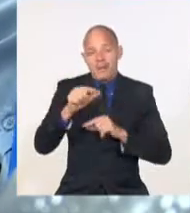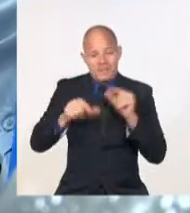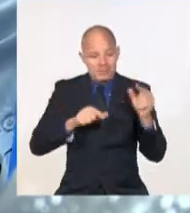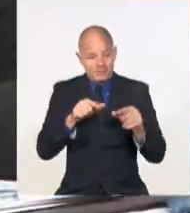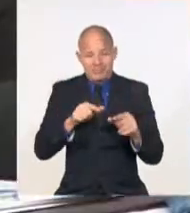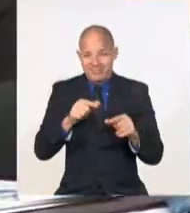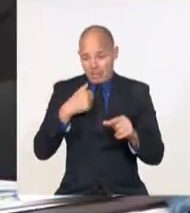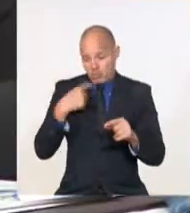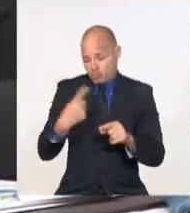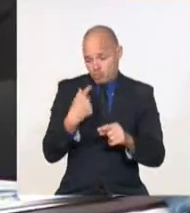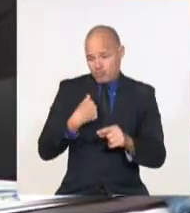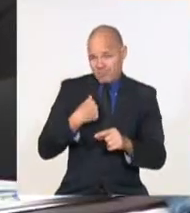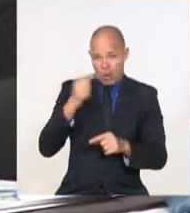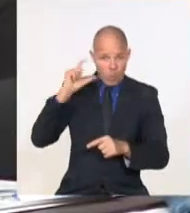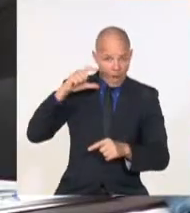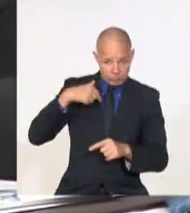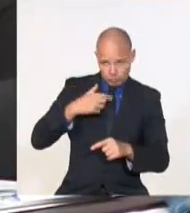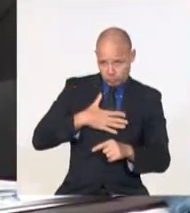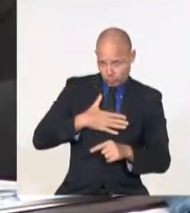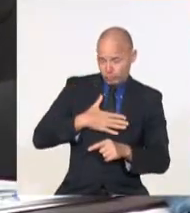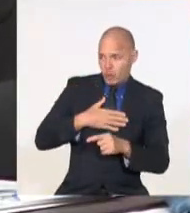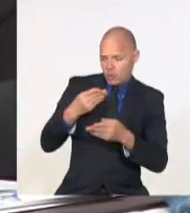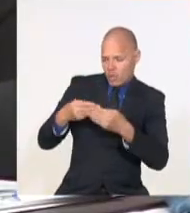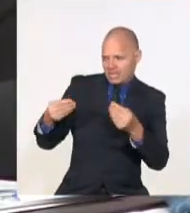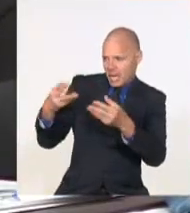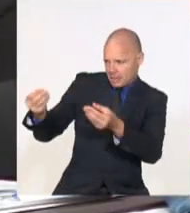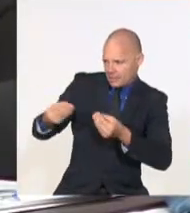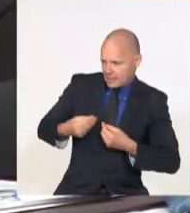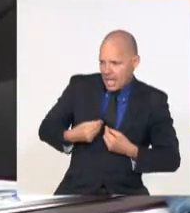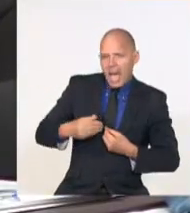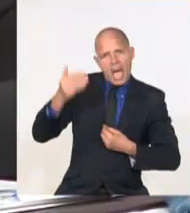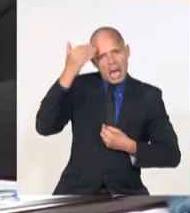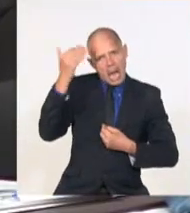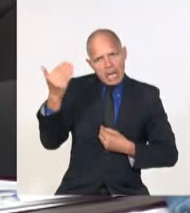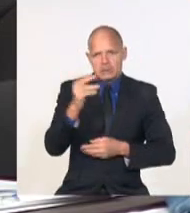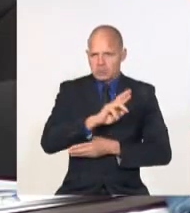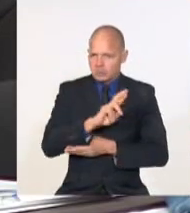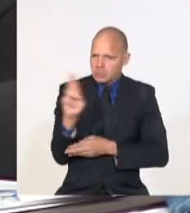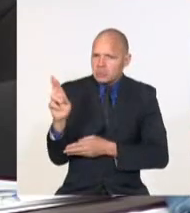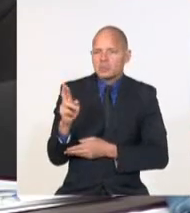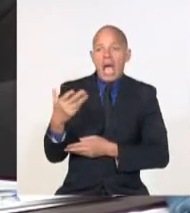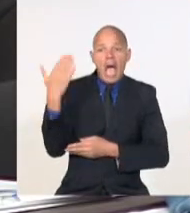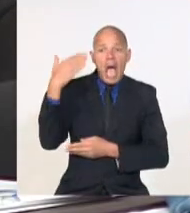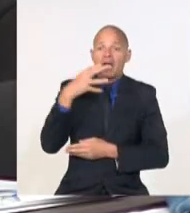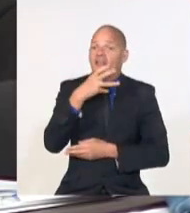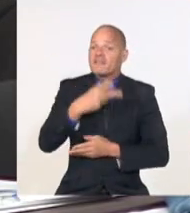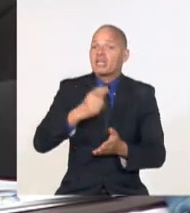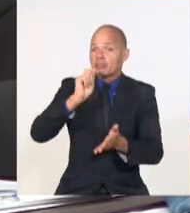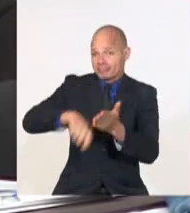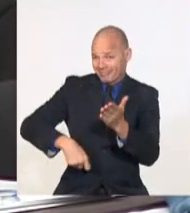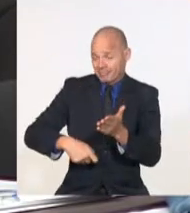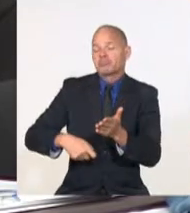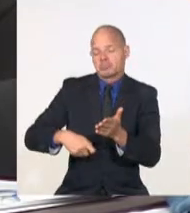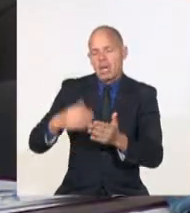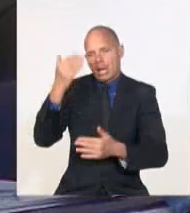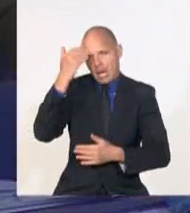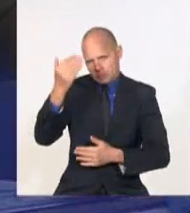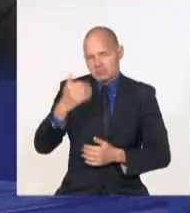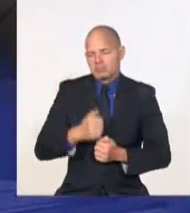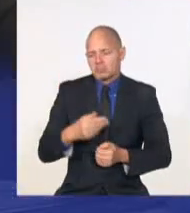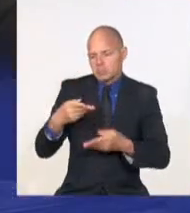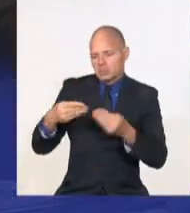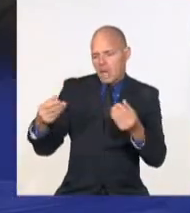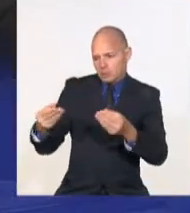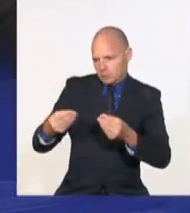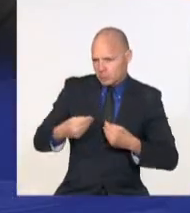tierras. Tierras gracias a la revolución, a la reforma agraria que creó nuestro comandante en jefe. Que nos debemos a la